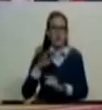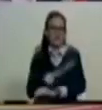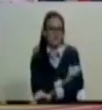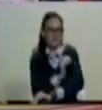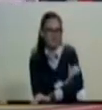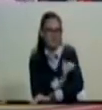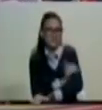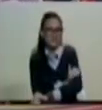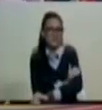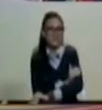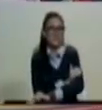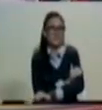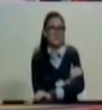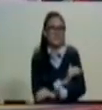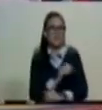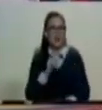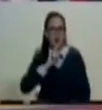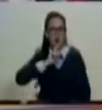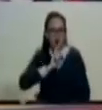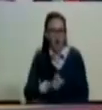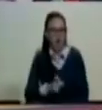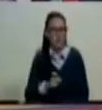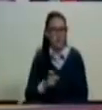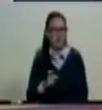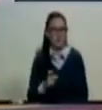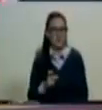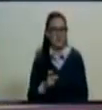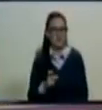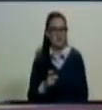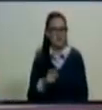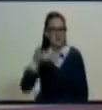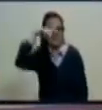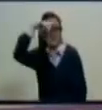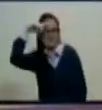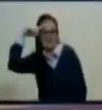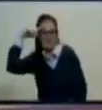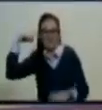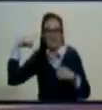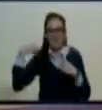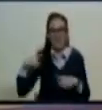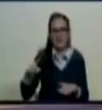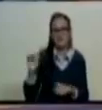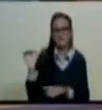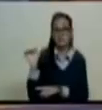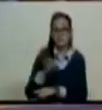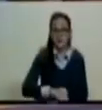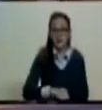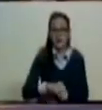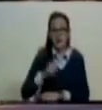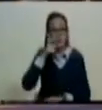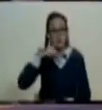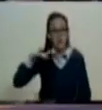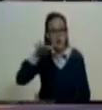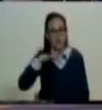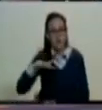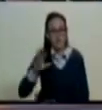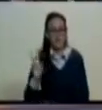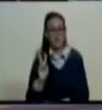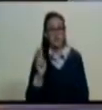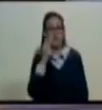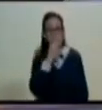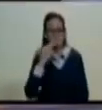fascista que ha desplegado todo su odio, toda su intolerancia para vencer al pueblo irreductible de Venezuela.